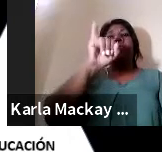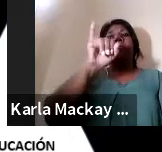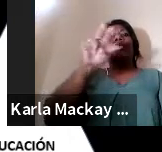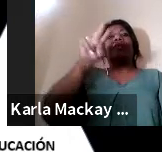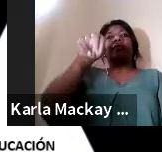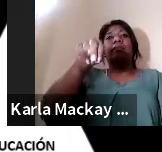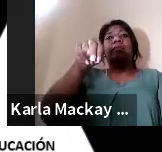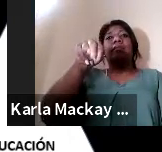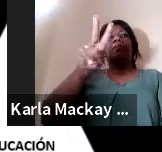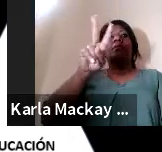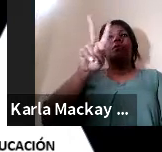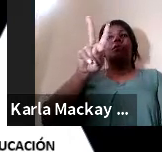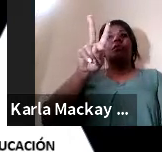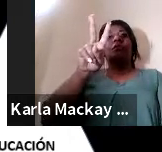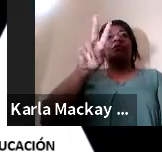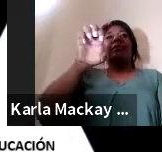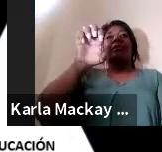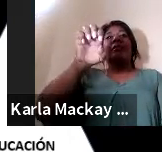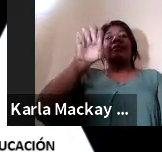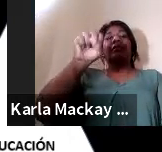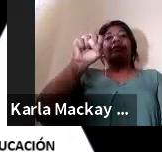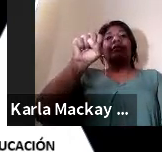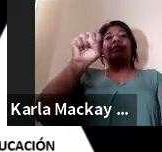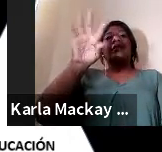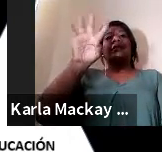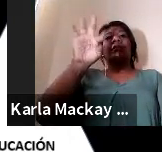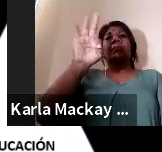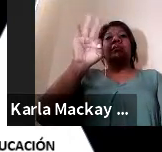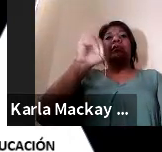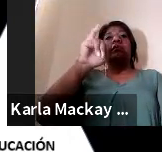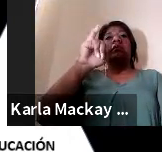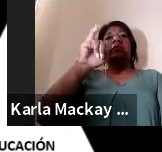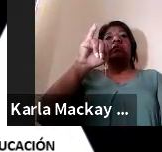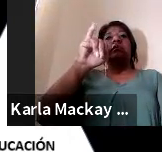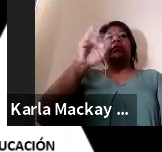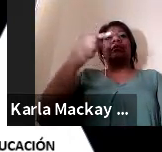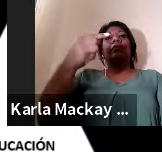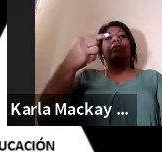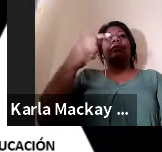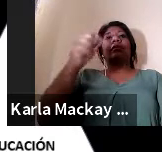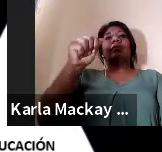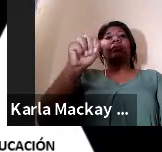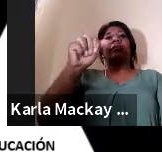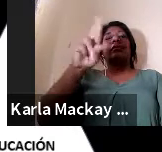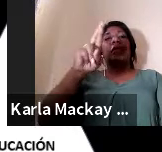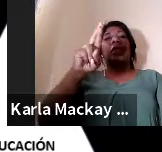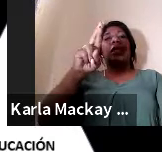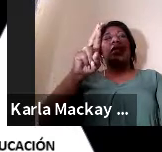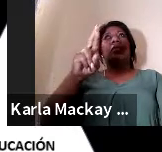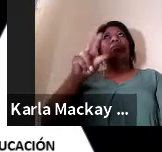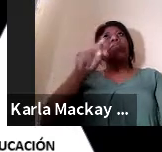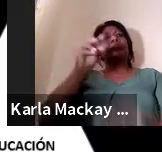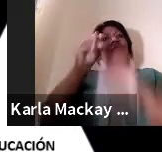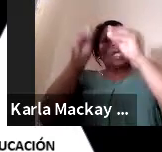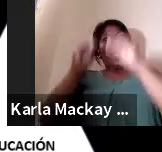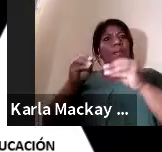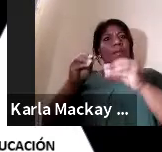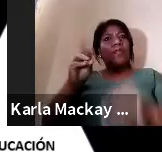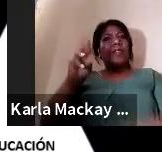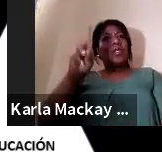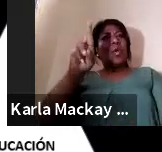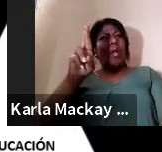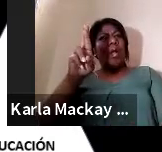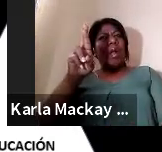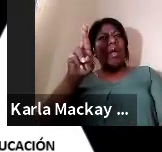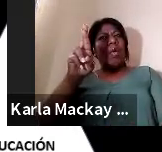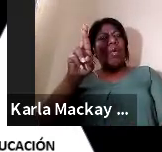bajo ese principio hemos cambiado la dinámica y lo que hemos hecho es trabajar desde la educación primaria,